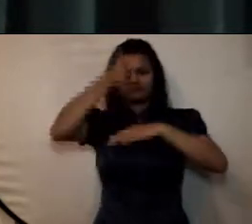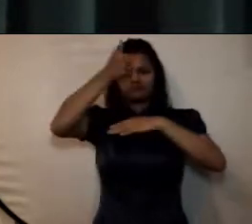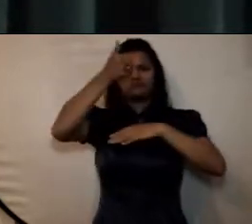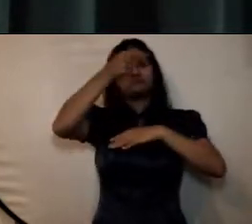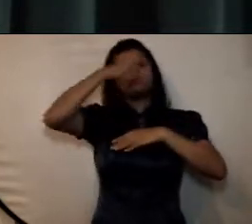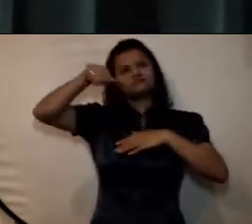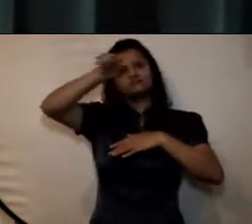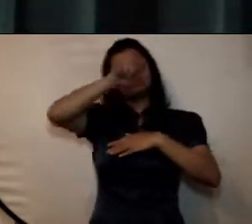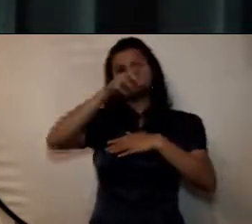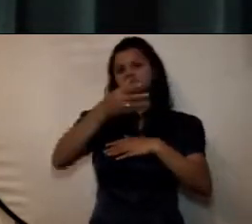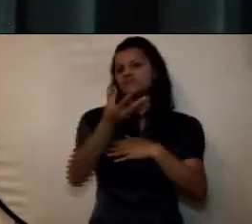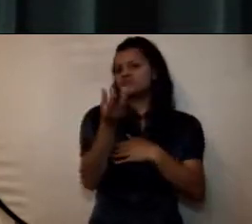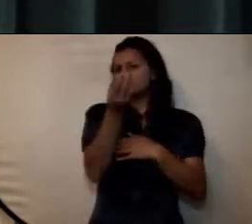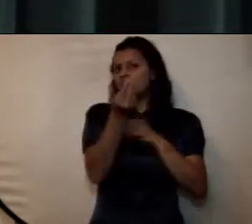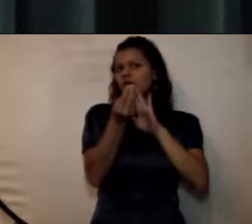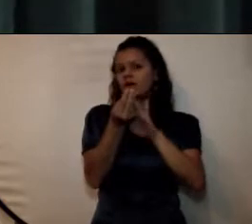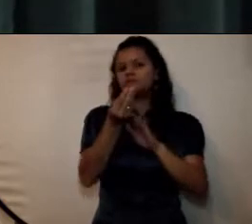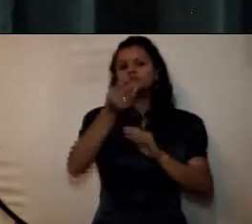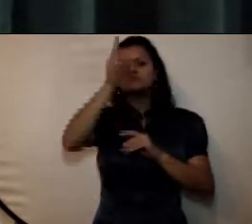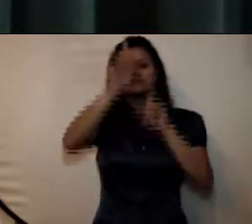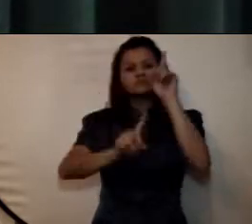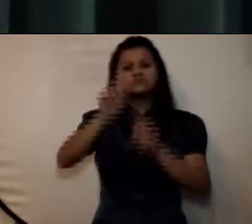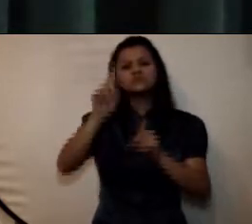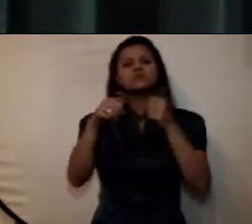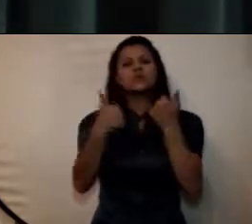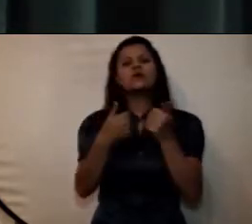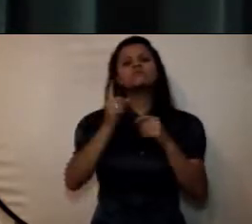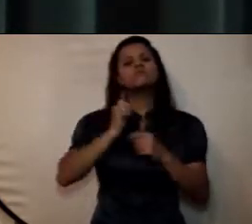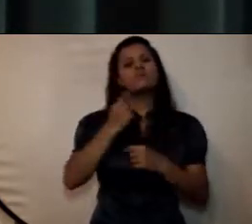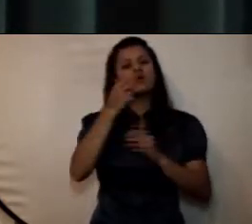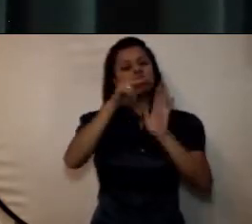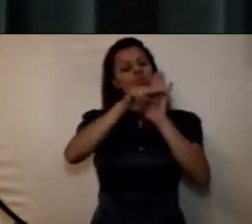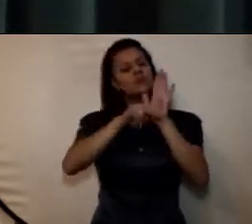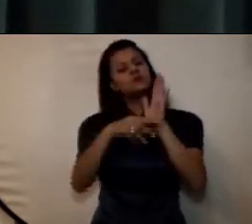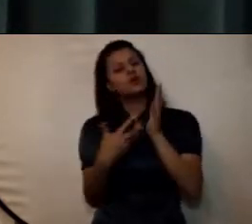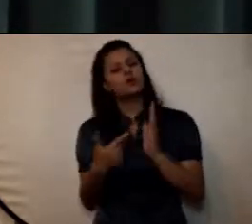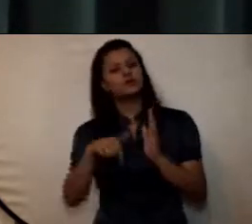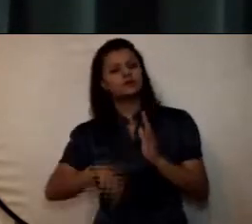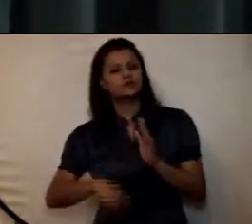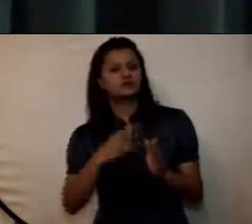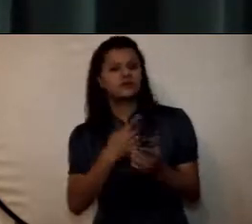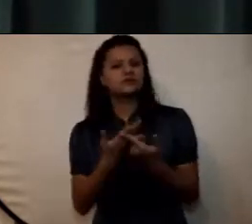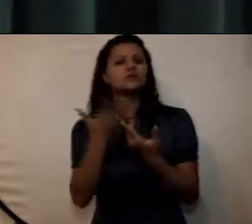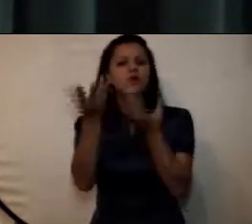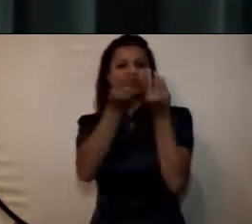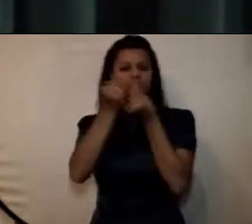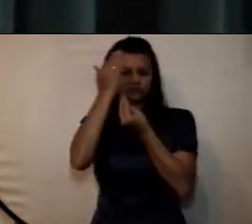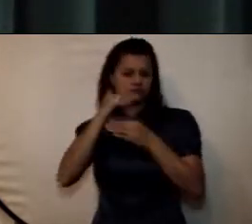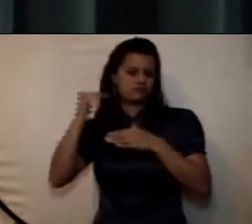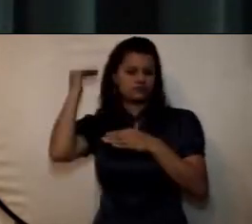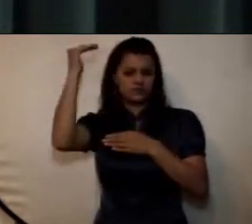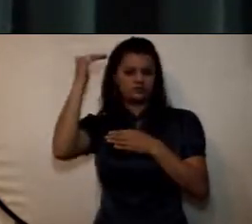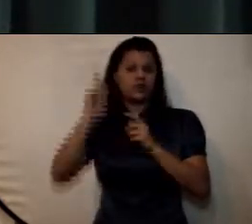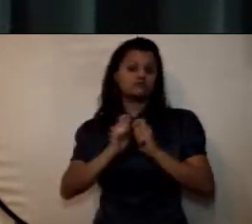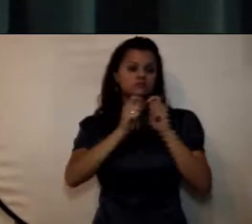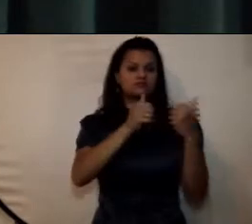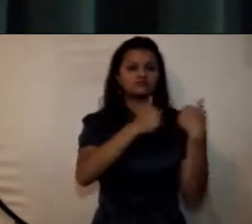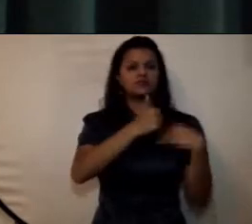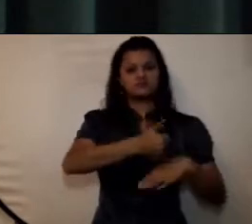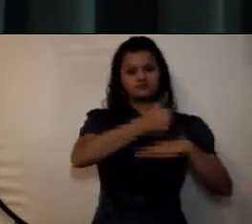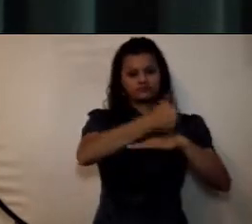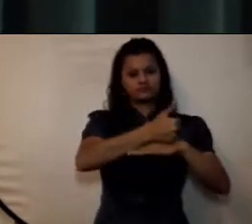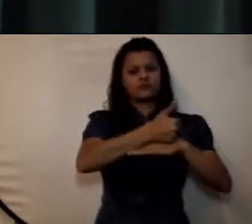las políticas estratégicas de la universidad que es el consejo superior a su vez delega la responsabilidad en la rectoría que cuenta con sus ocho